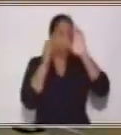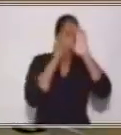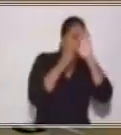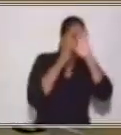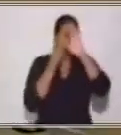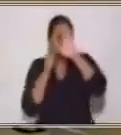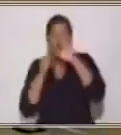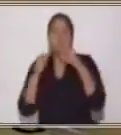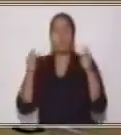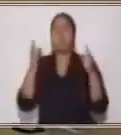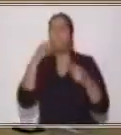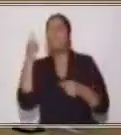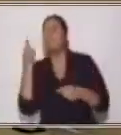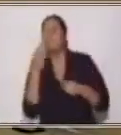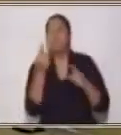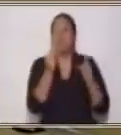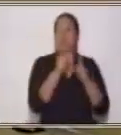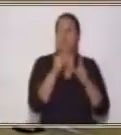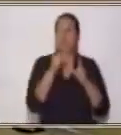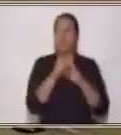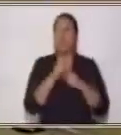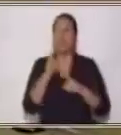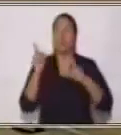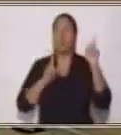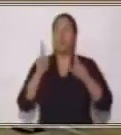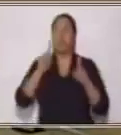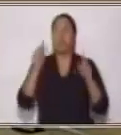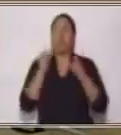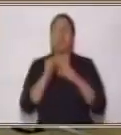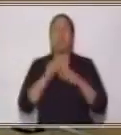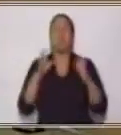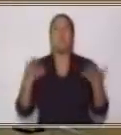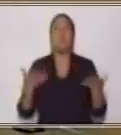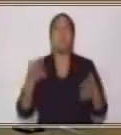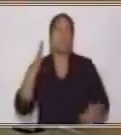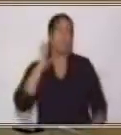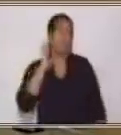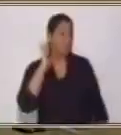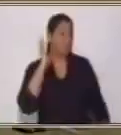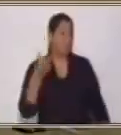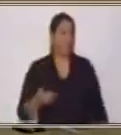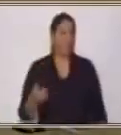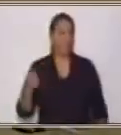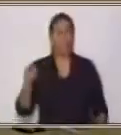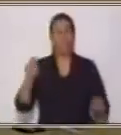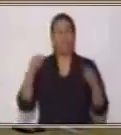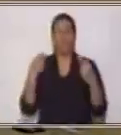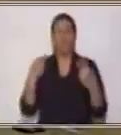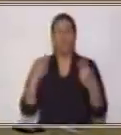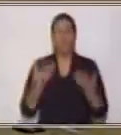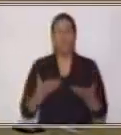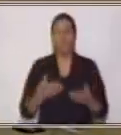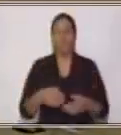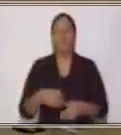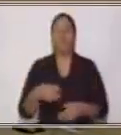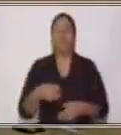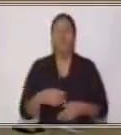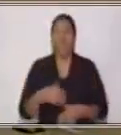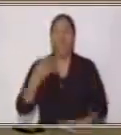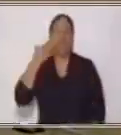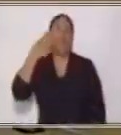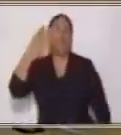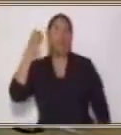palabras. Vamos a ver, ayúdenme. ¿Qué palabra buscamos? Sí, buscamos la palabra